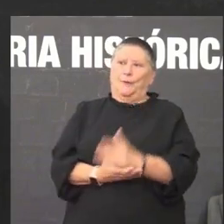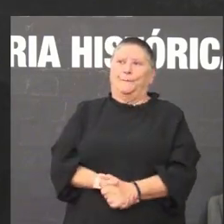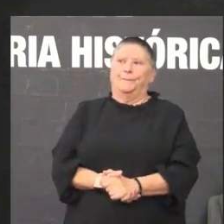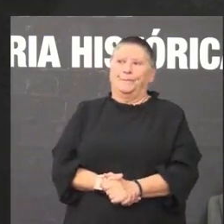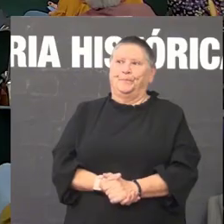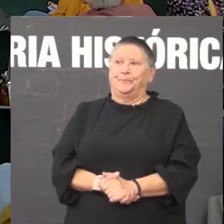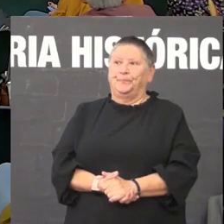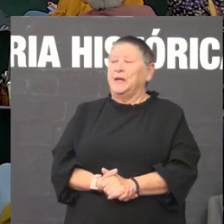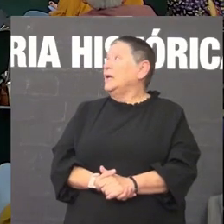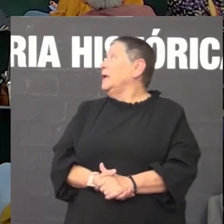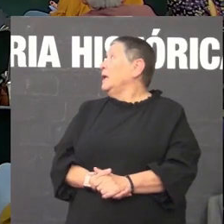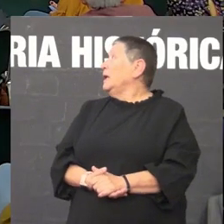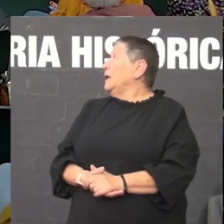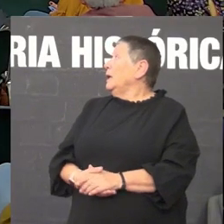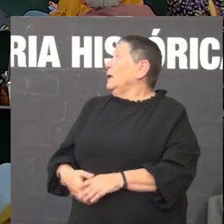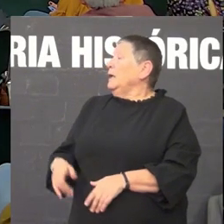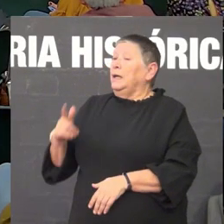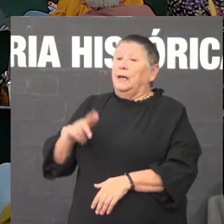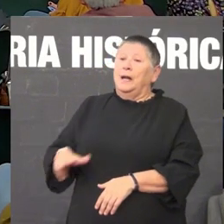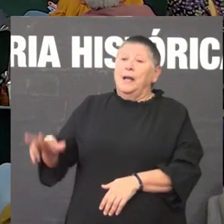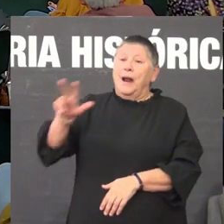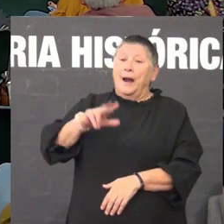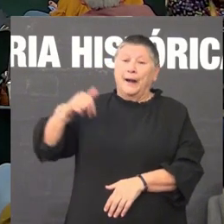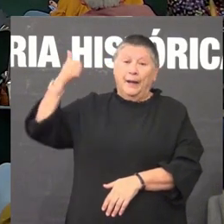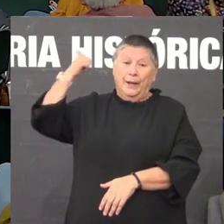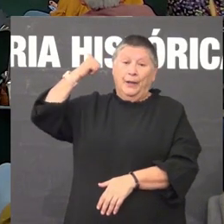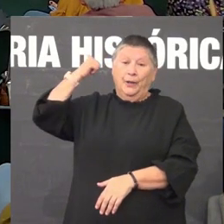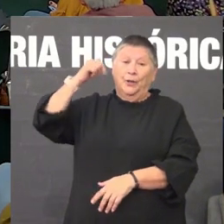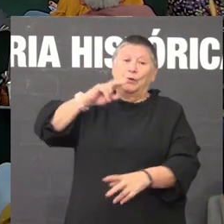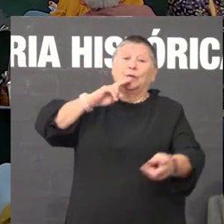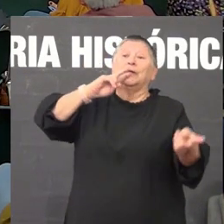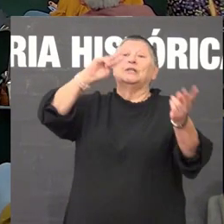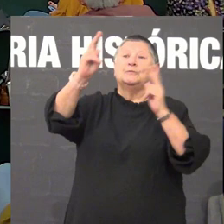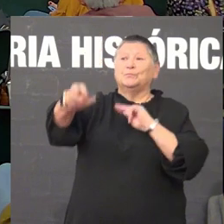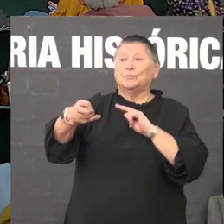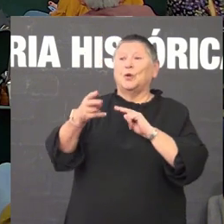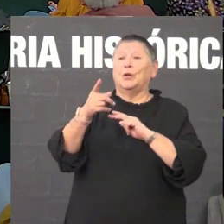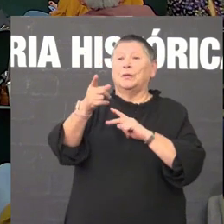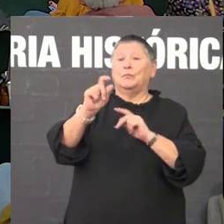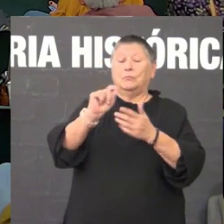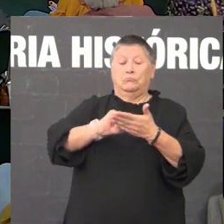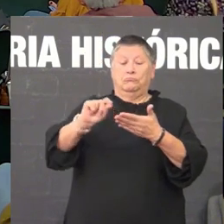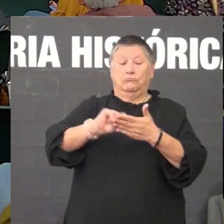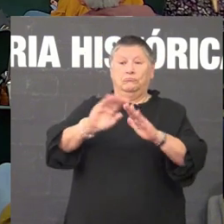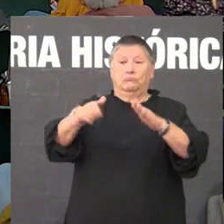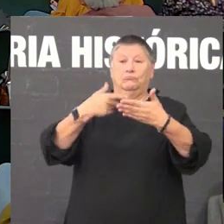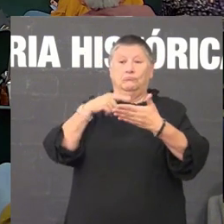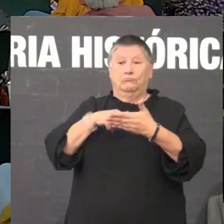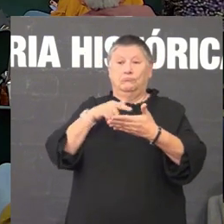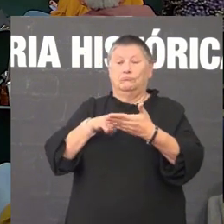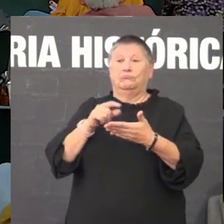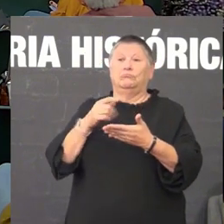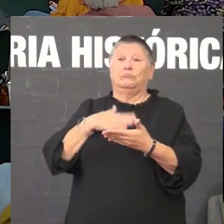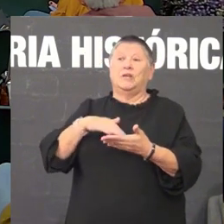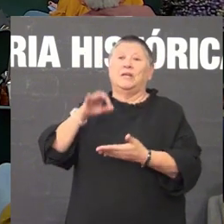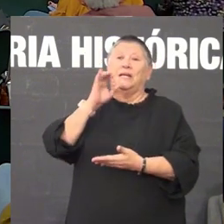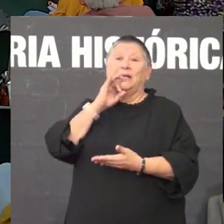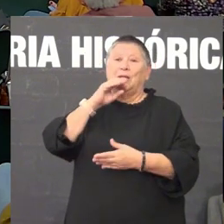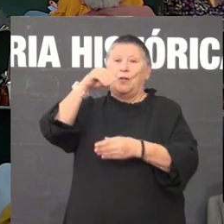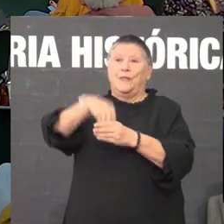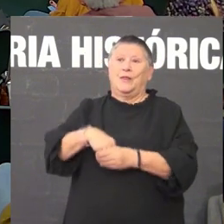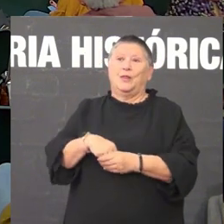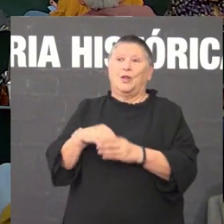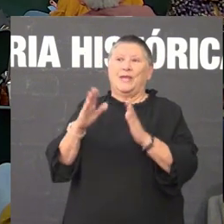La región responde o director de la región responde a un amigo que lle manda unha nota sobre o galego na igrexa explicándole que iso está